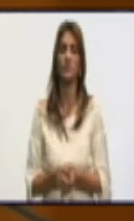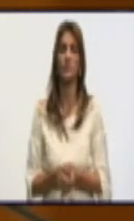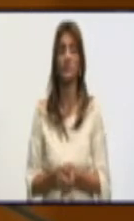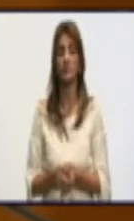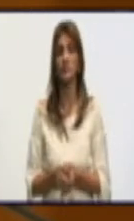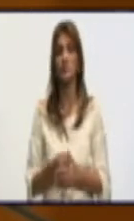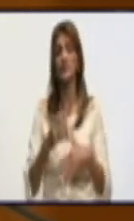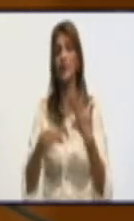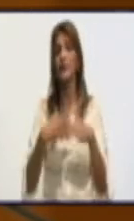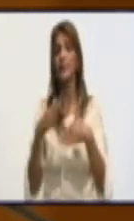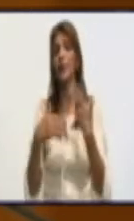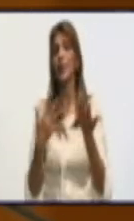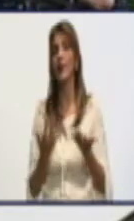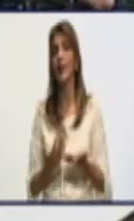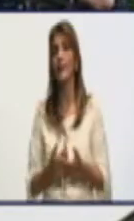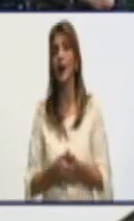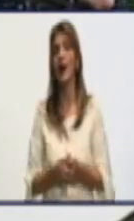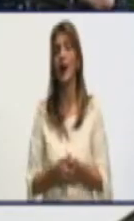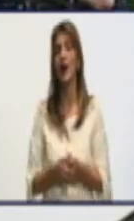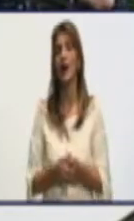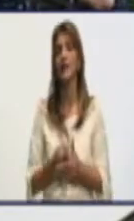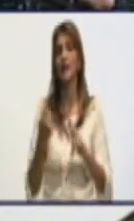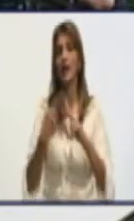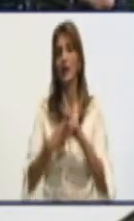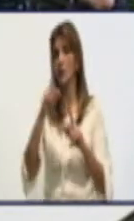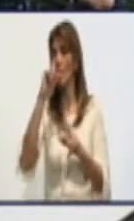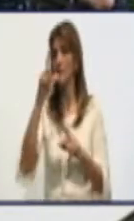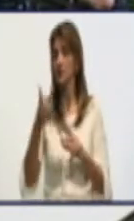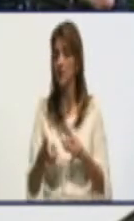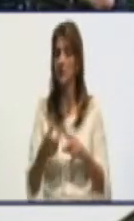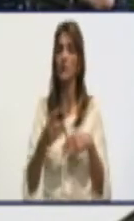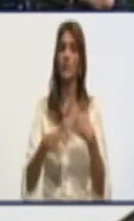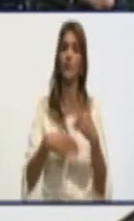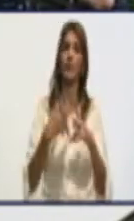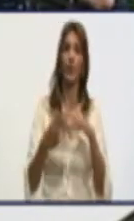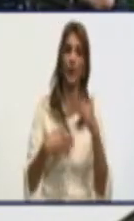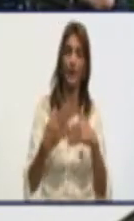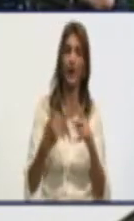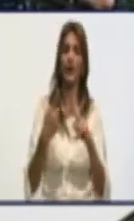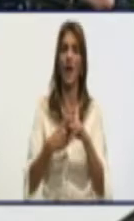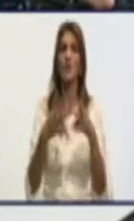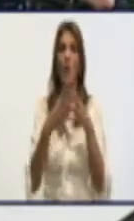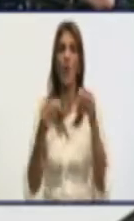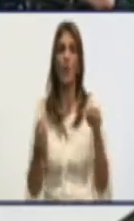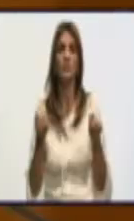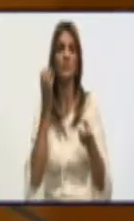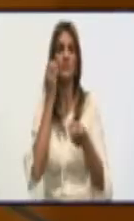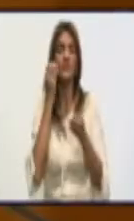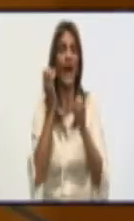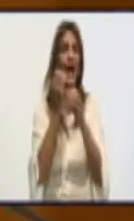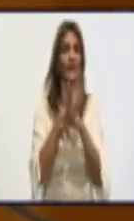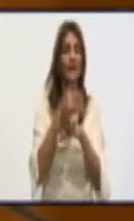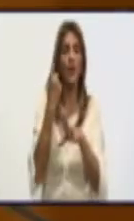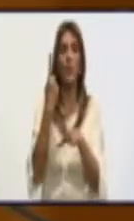ni de harina ni de diésel. Es un problema financiero que el país tiene y un problema de producción mundial para poder